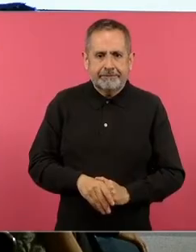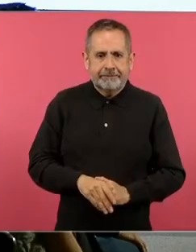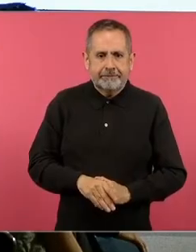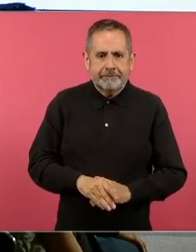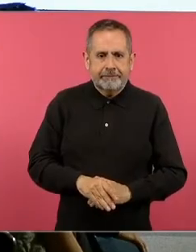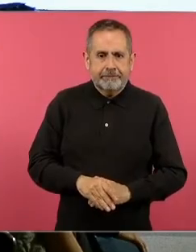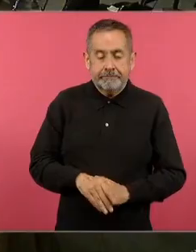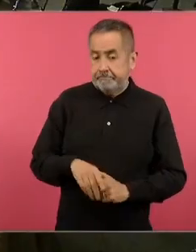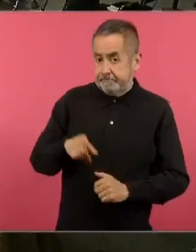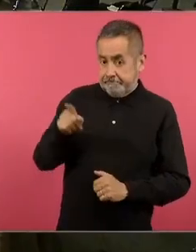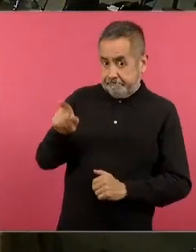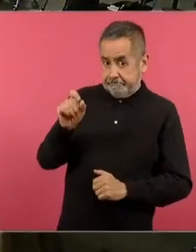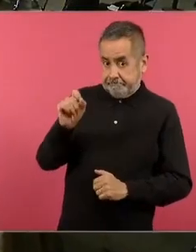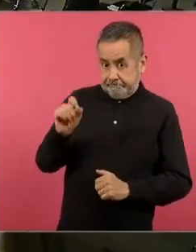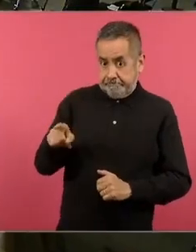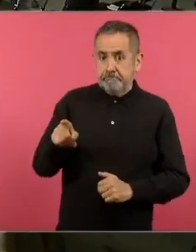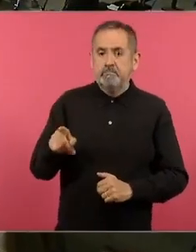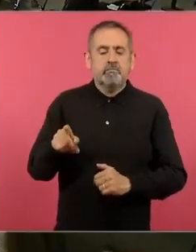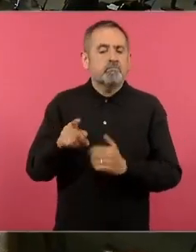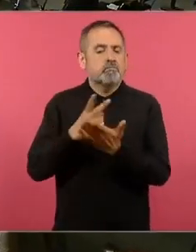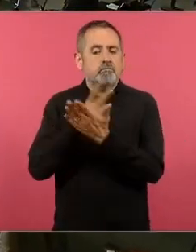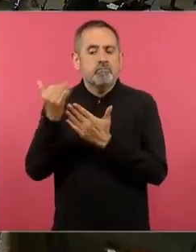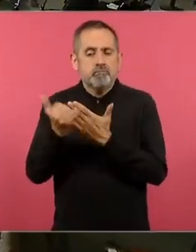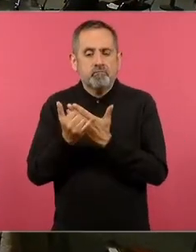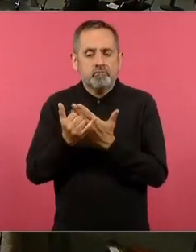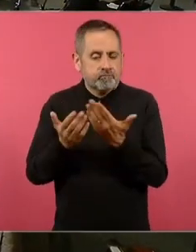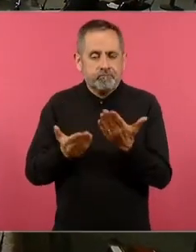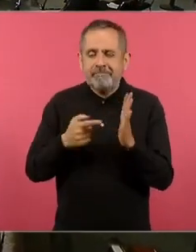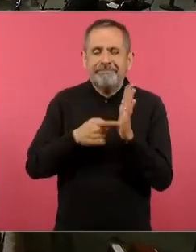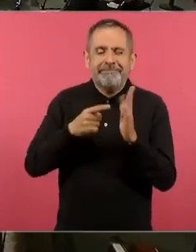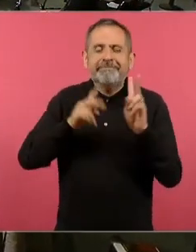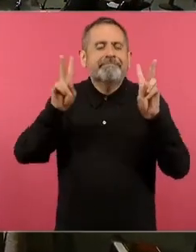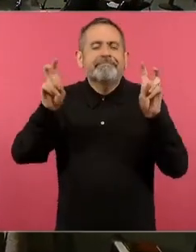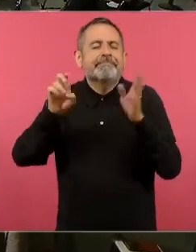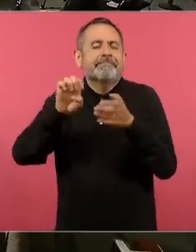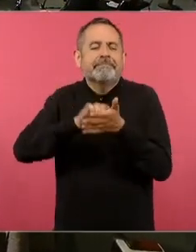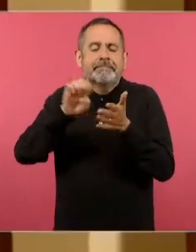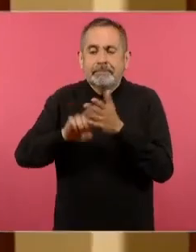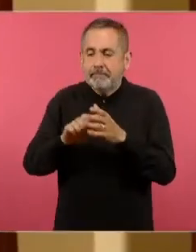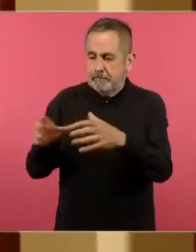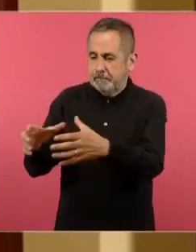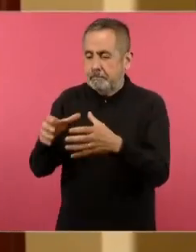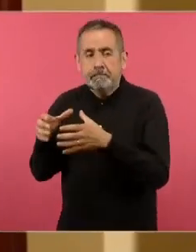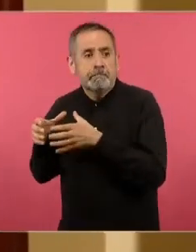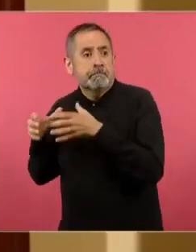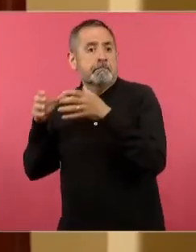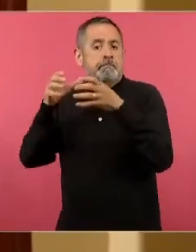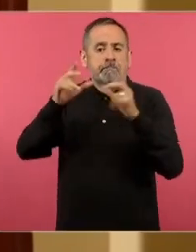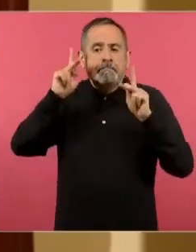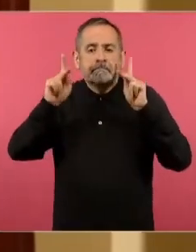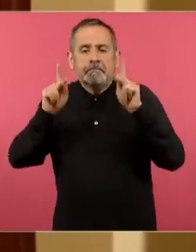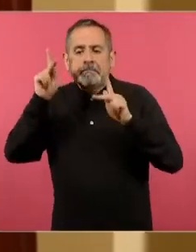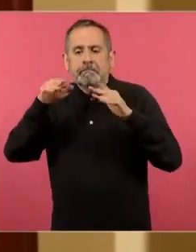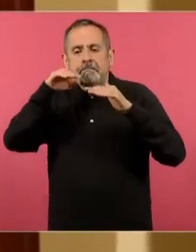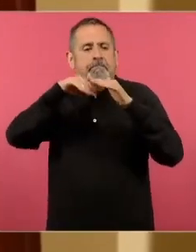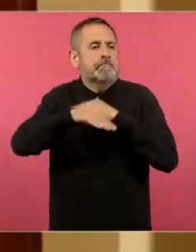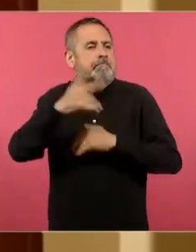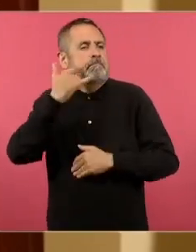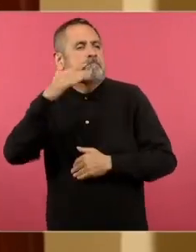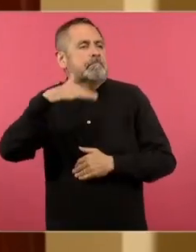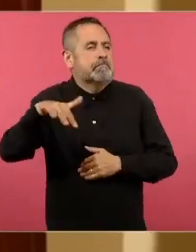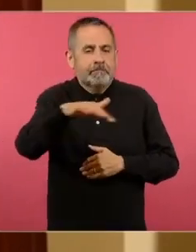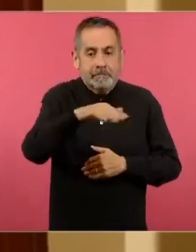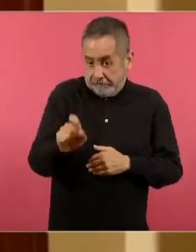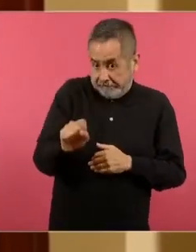En este proyecto se hace la propuesta de una visita a un sitio concurrido que se encuentre en el contexto